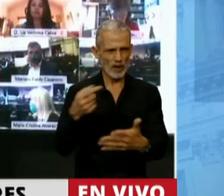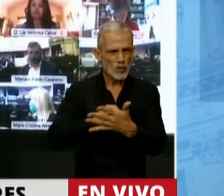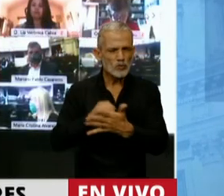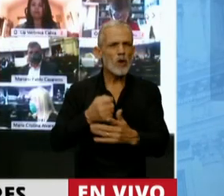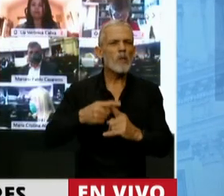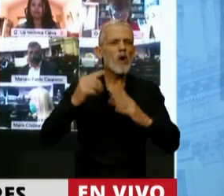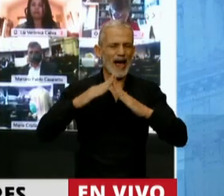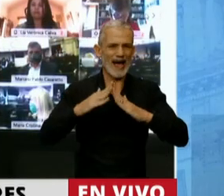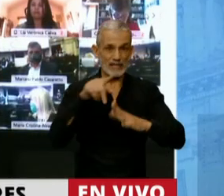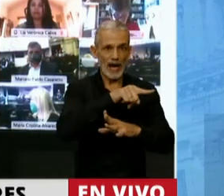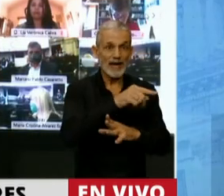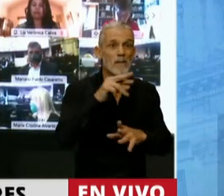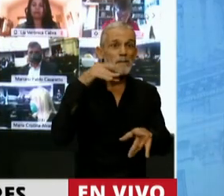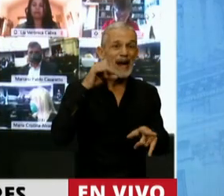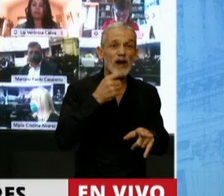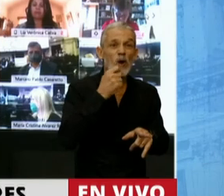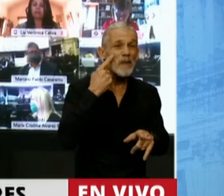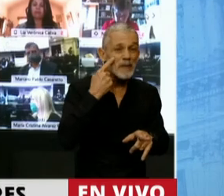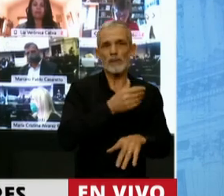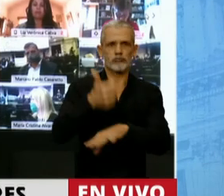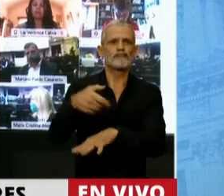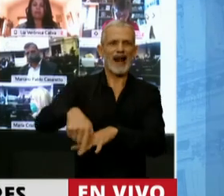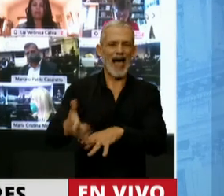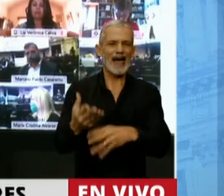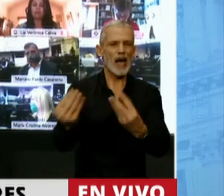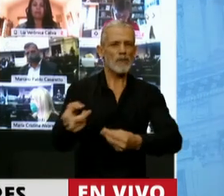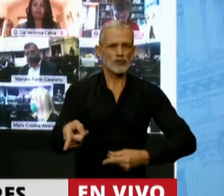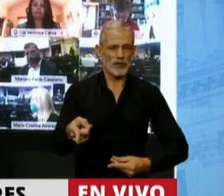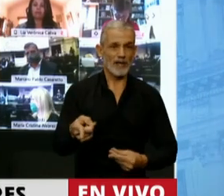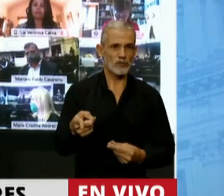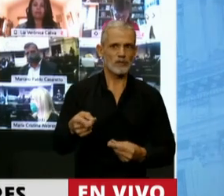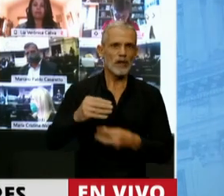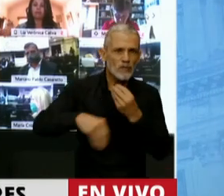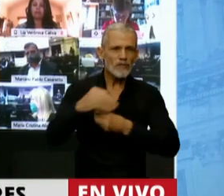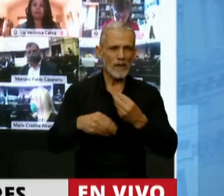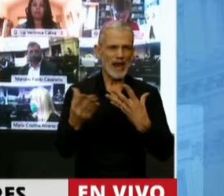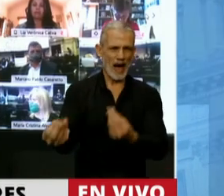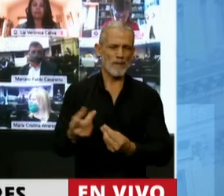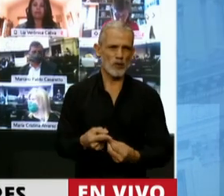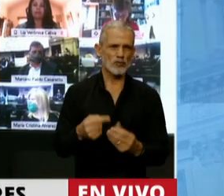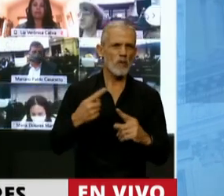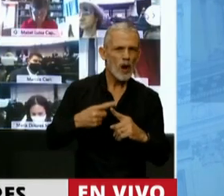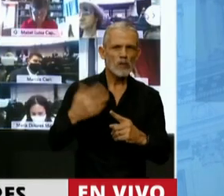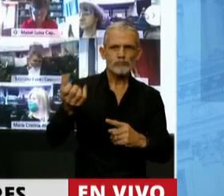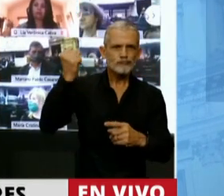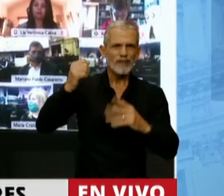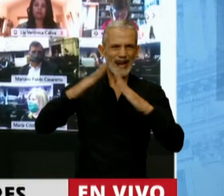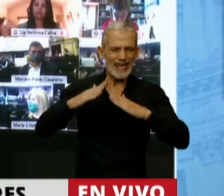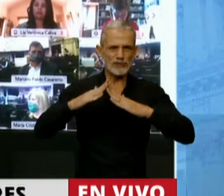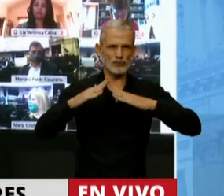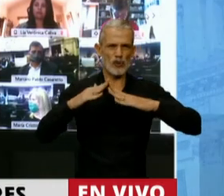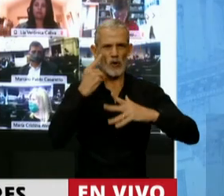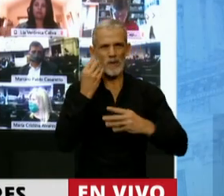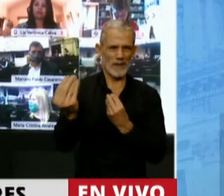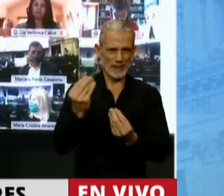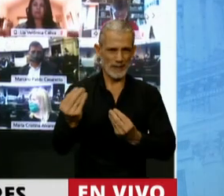hubiese estado Mariano. Y nosotros estamos ahí junto a esas familias peleando por techo y vivienda. Por eso, Presidente,